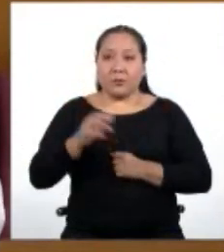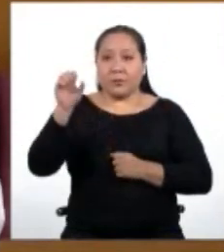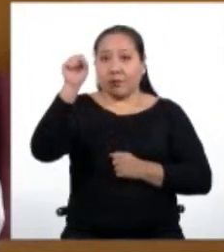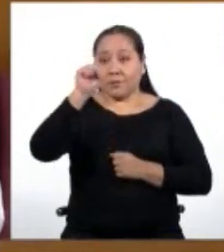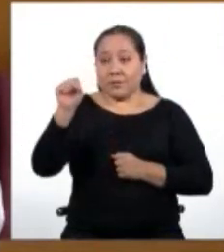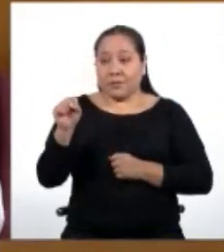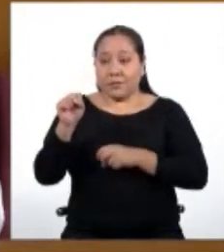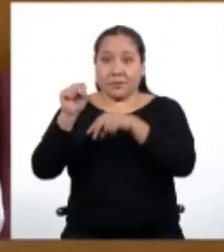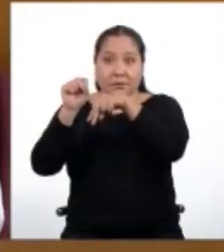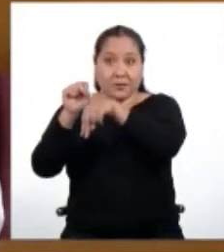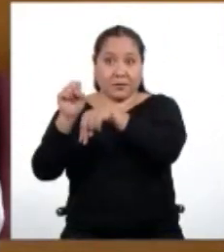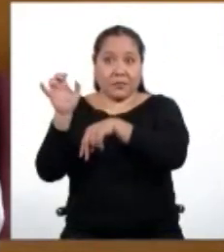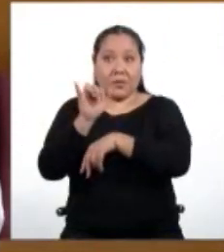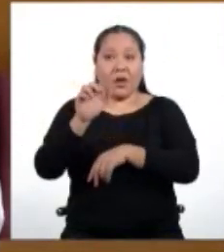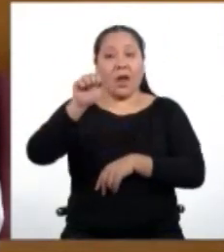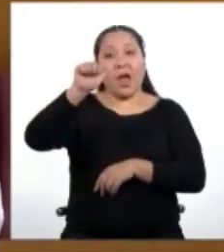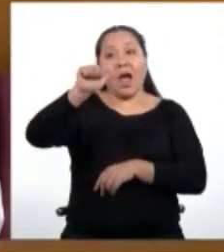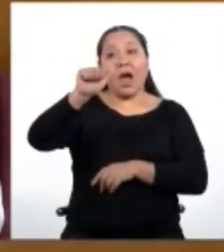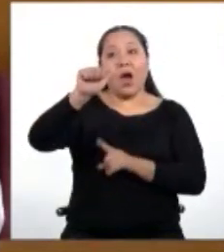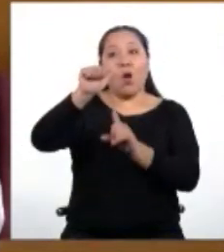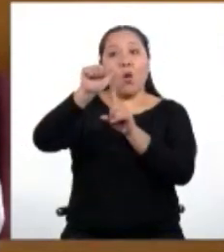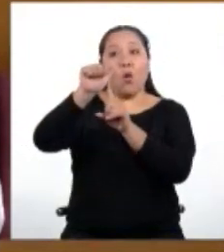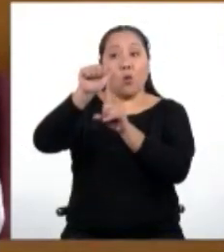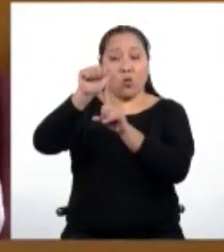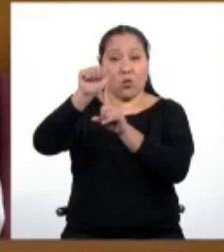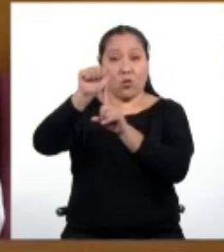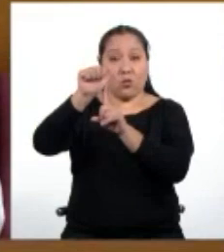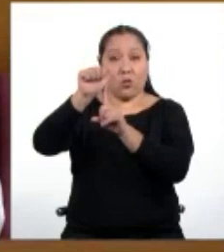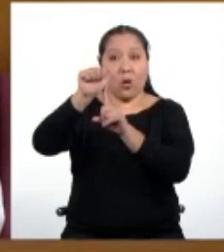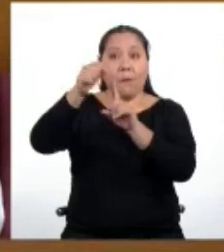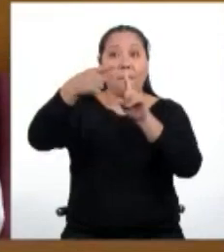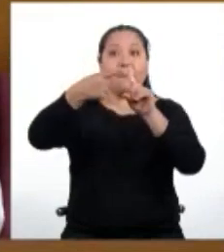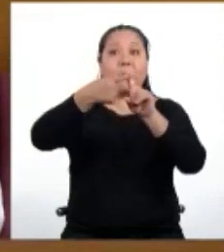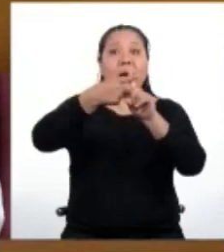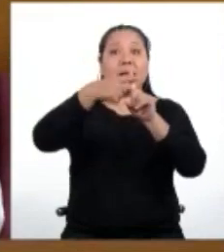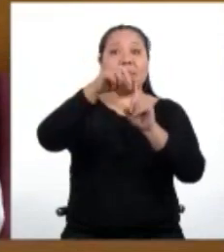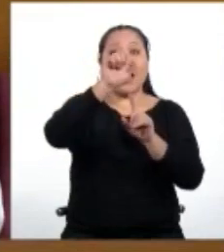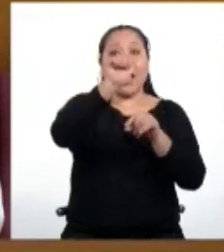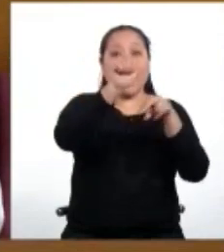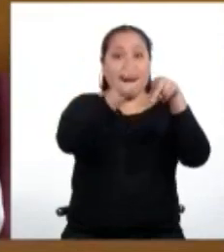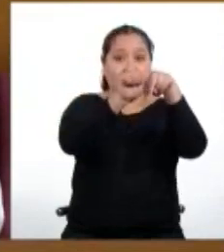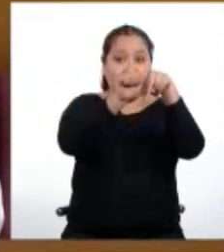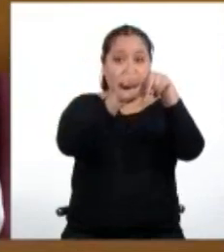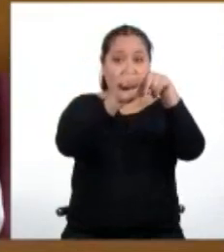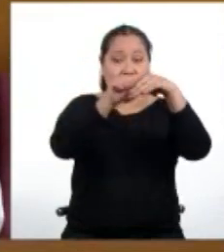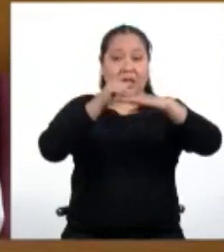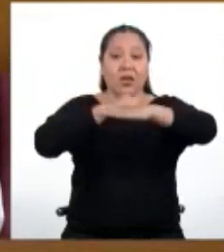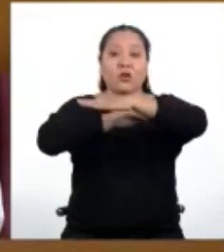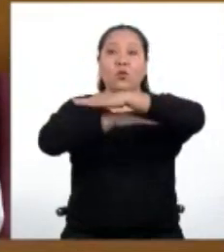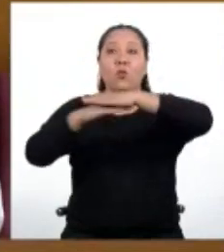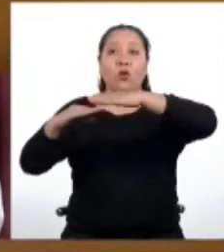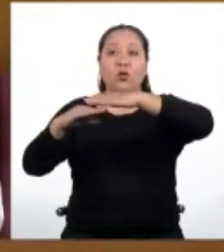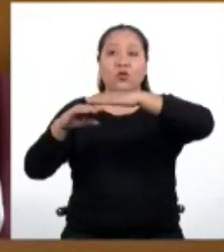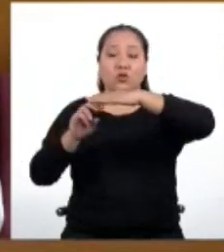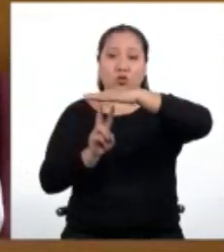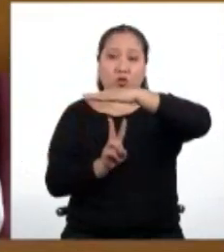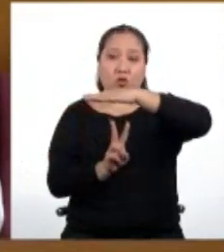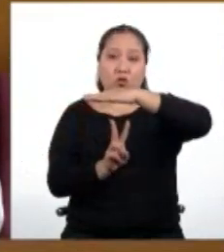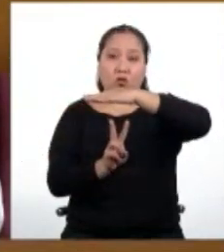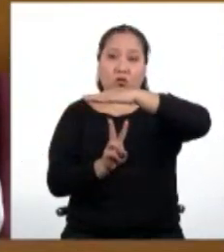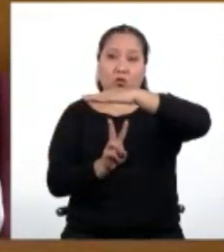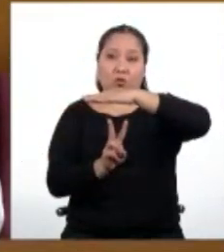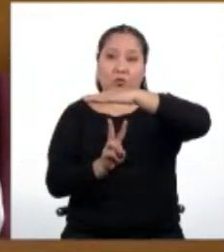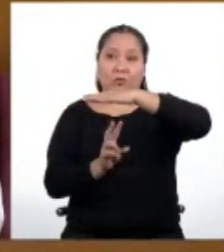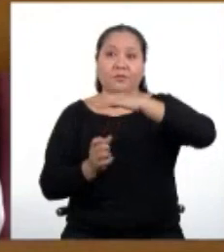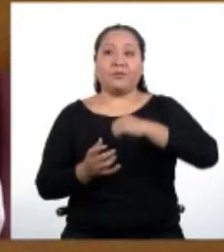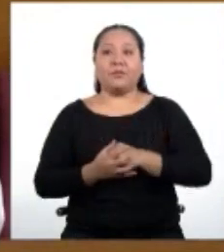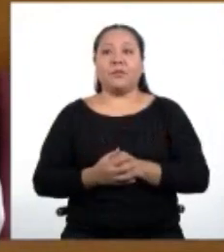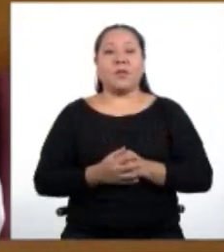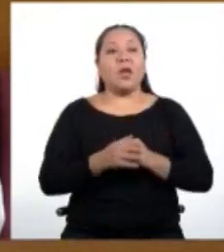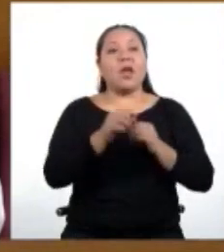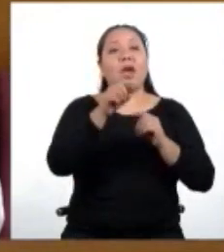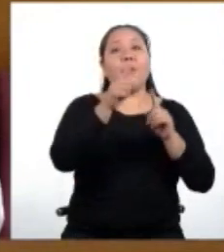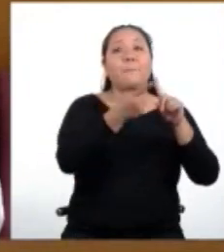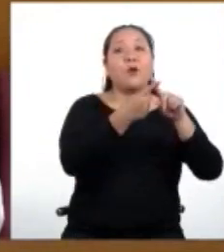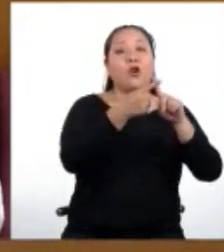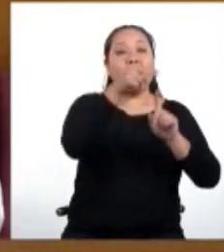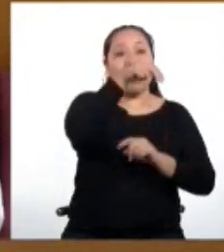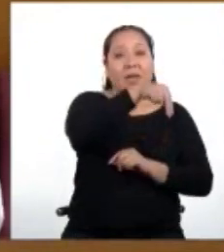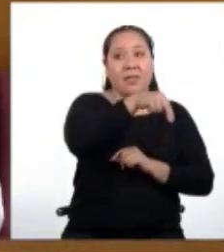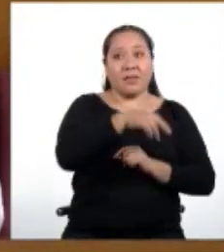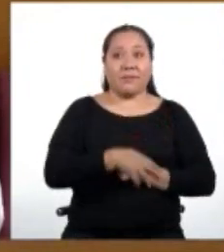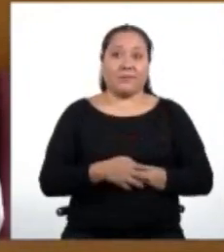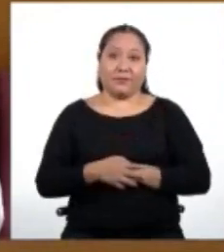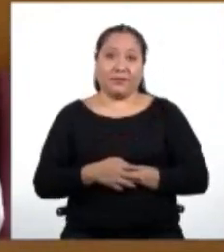primero